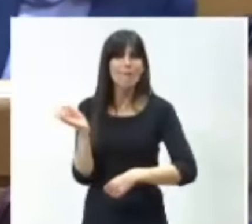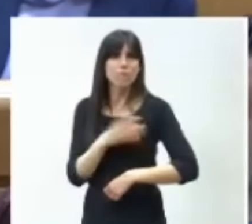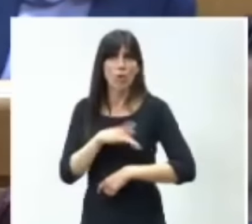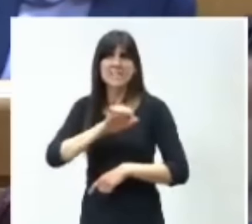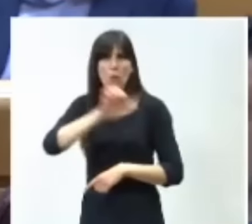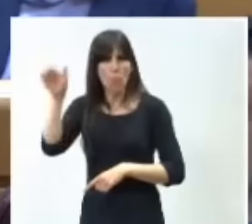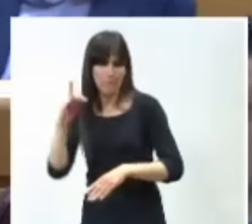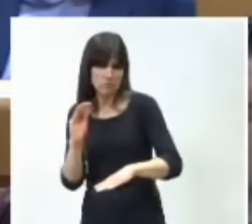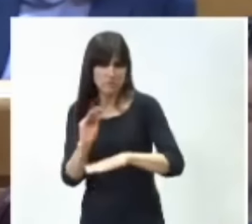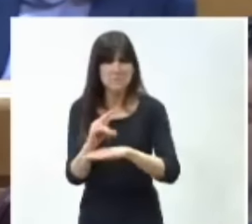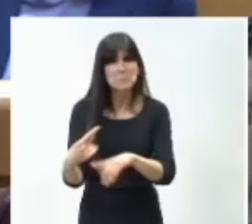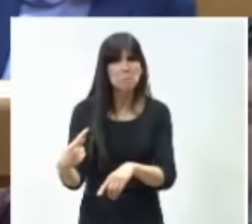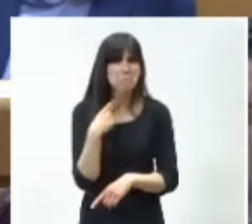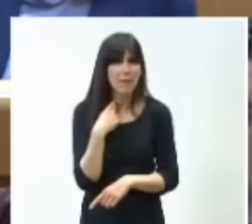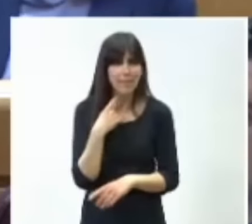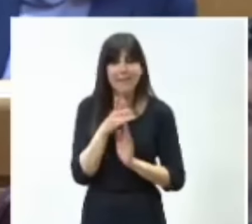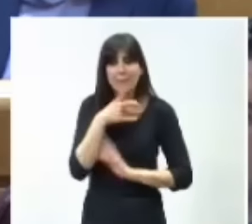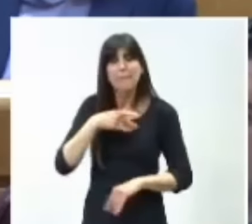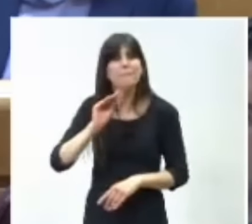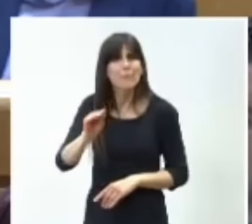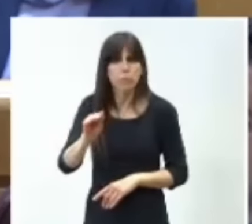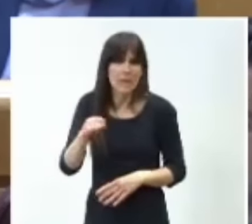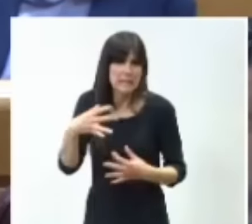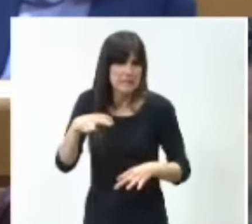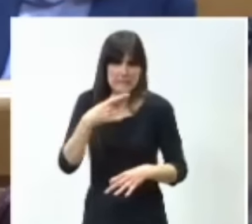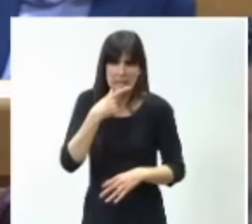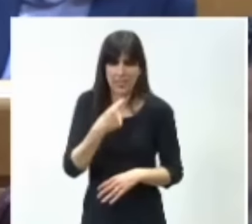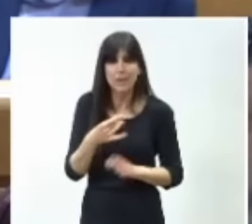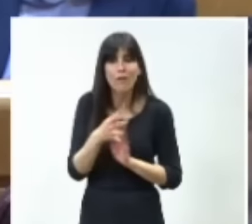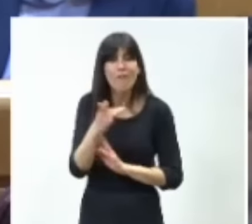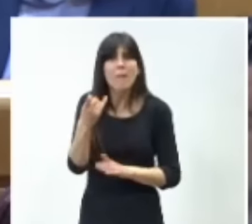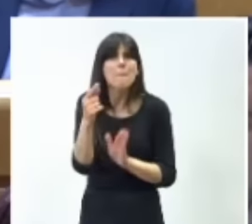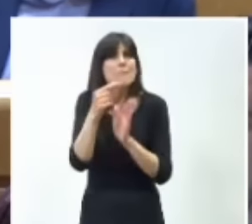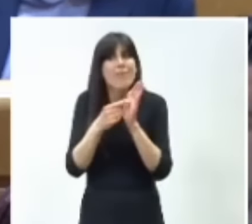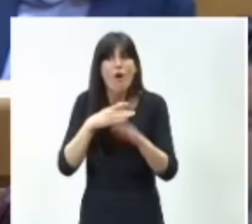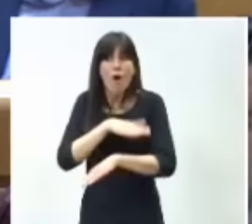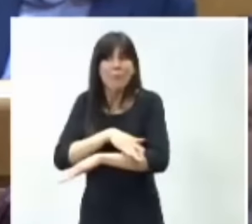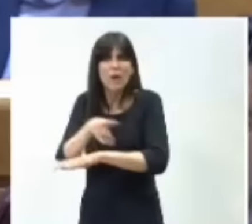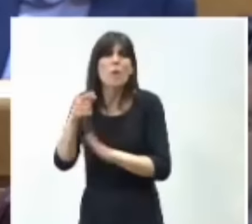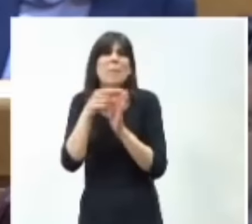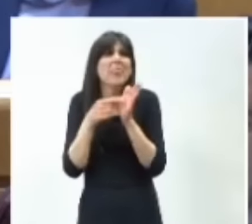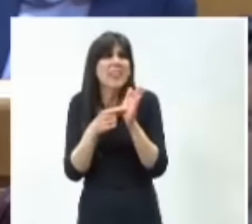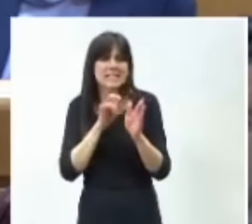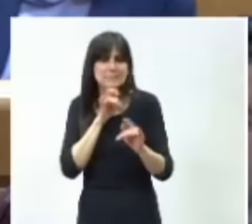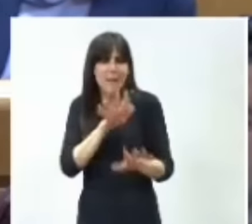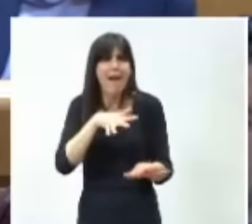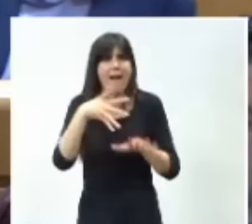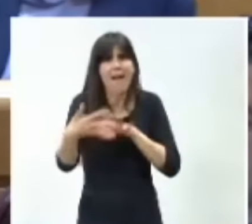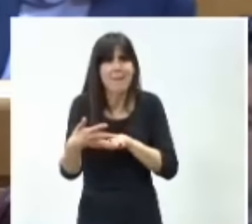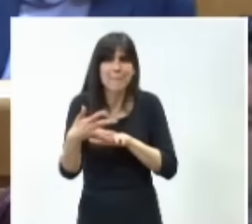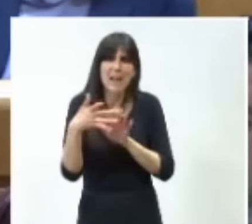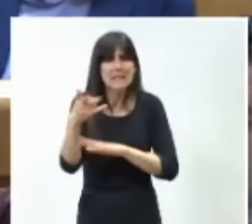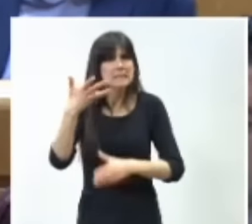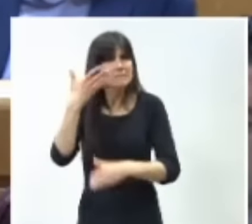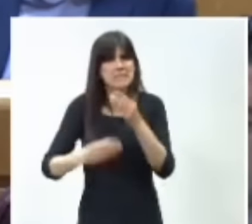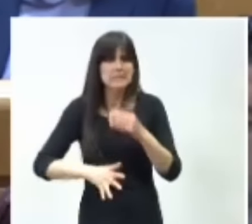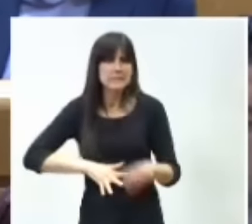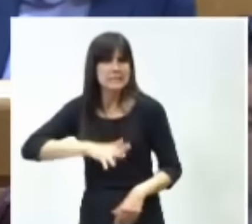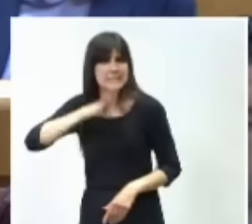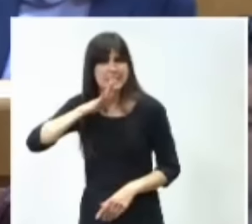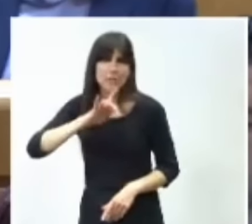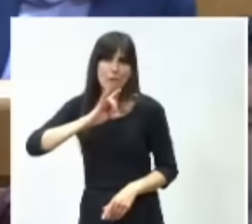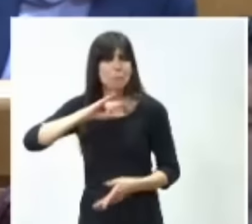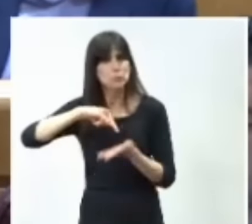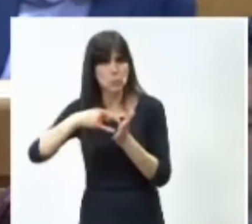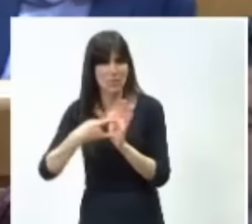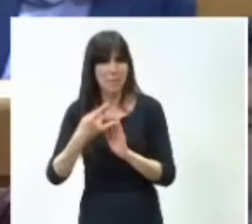pregunta, señora vicepresidenta, es muy sencilla. ¿Qué medidas piensa adoptar el Gobierno para corregir su error y evitar